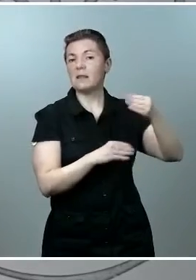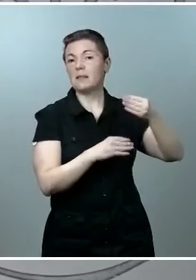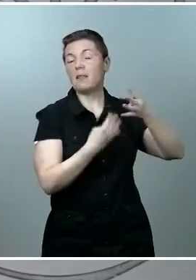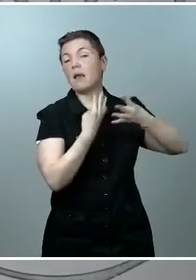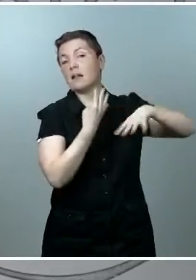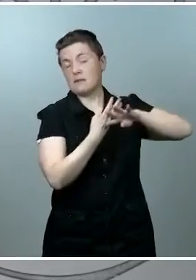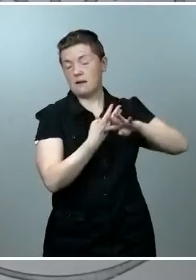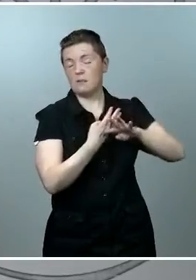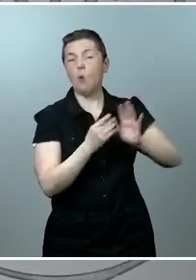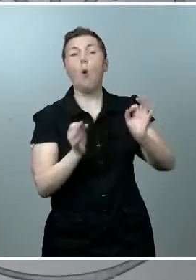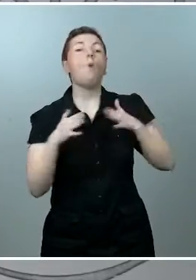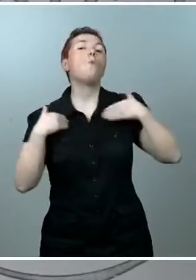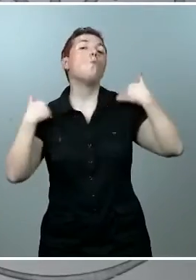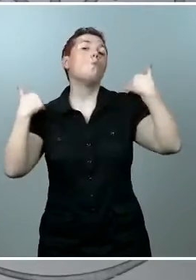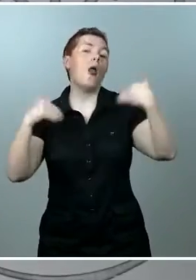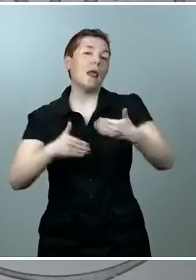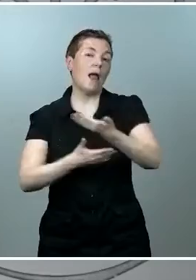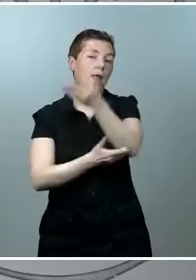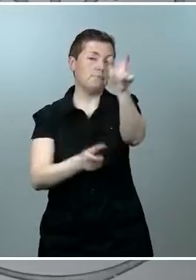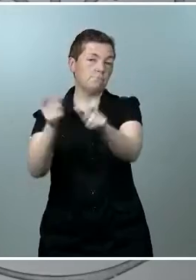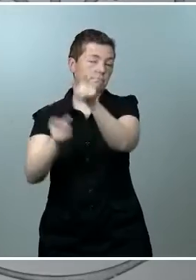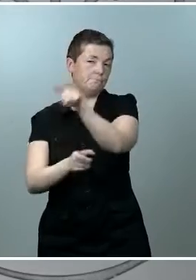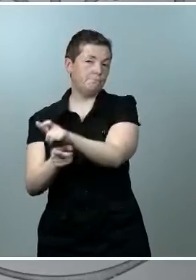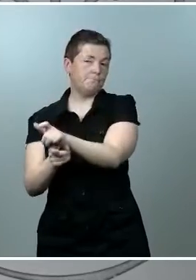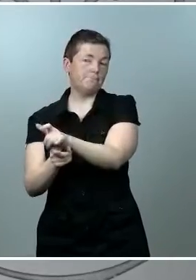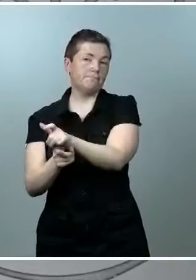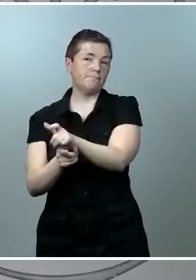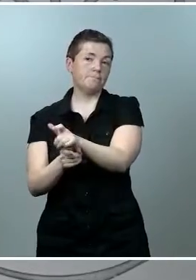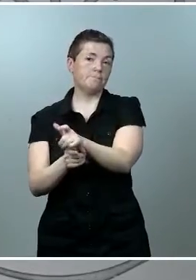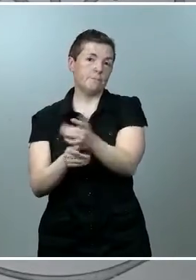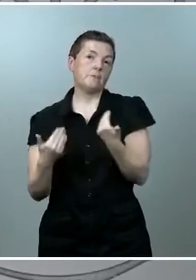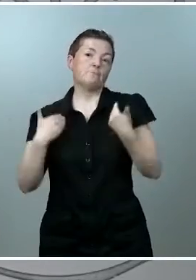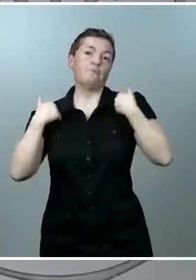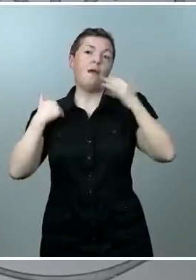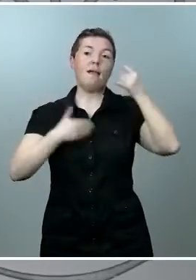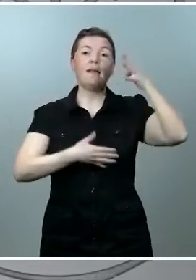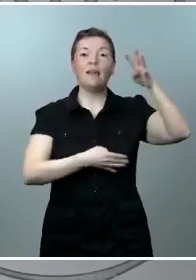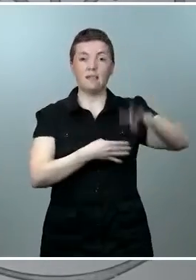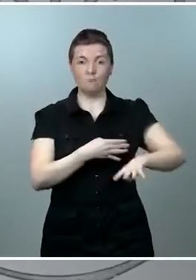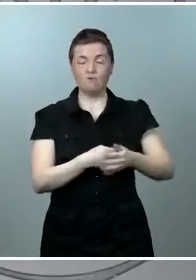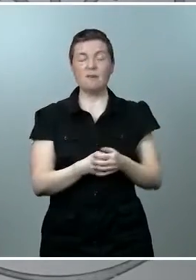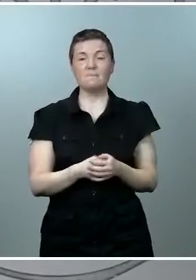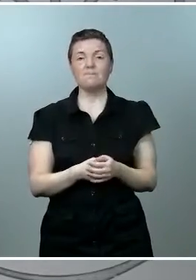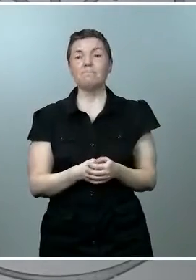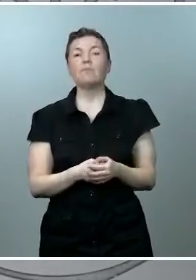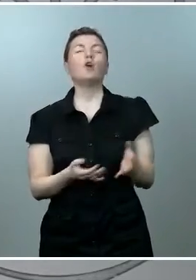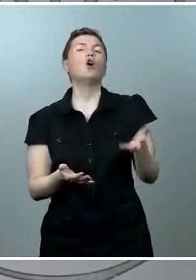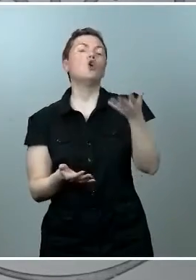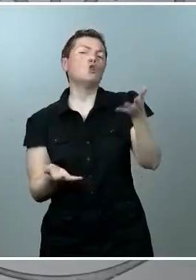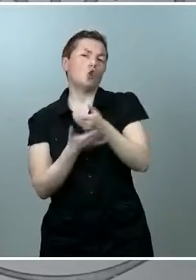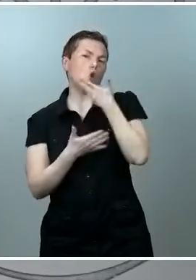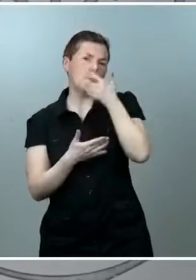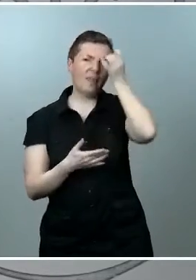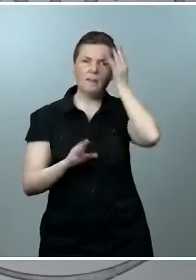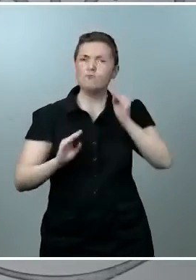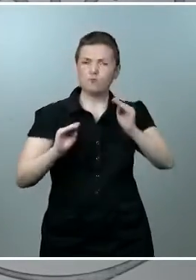del resto de personas que tienen una responsabilidad en Cataluña y que, bueno, todo el mundo conocemos cuál es su ideario y,